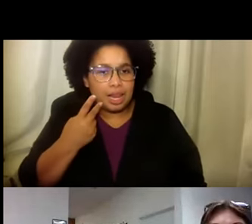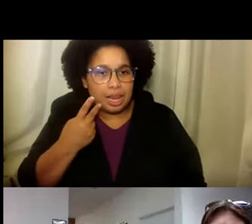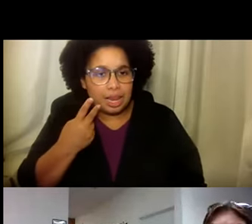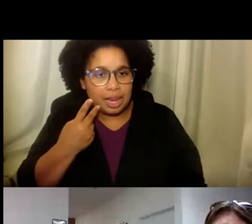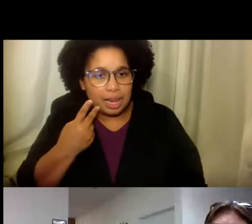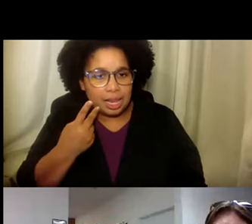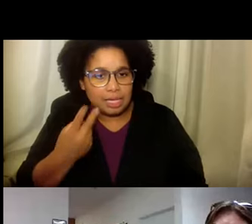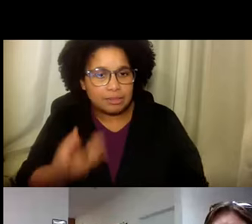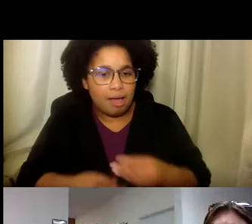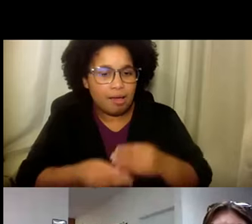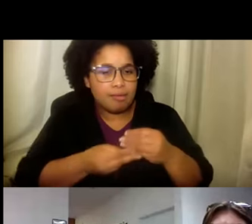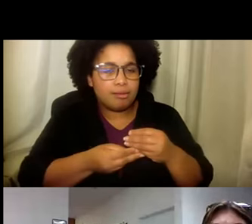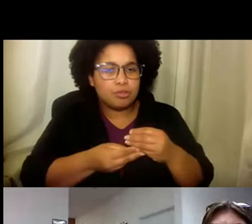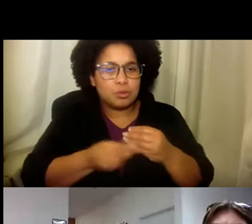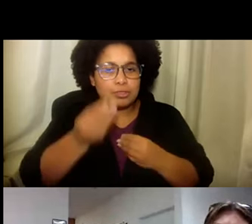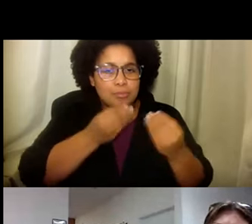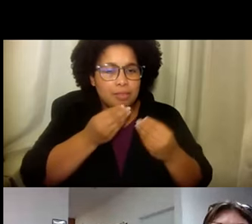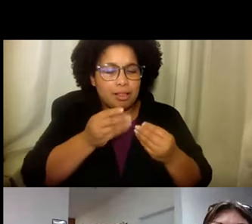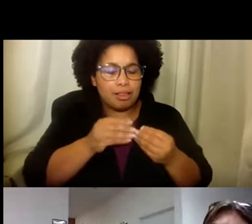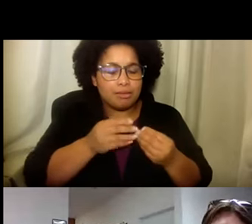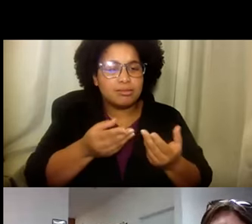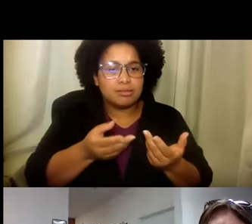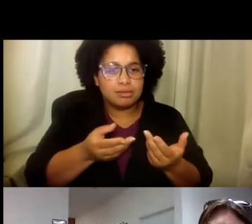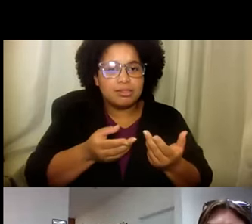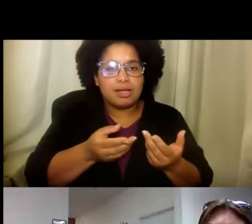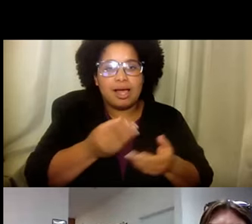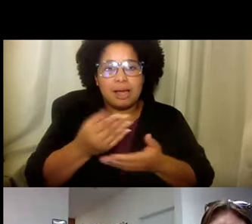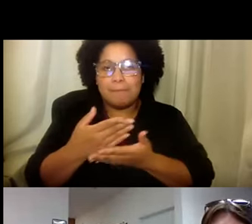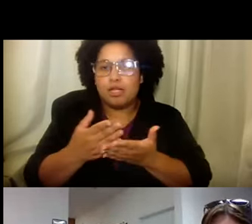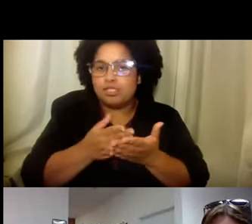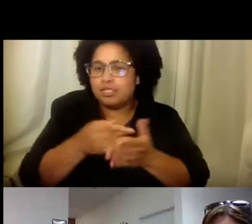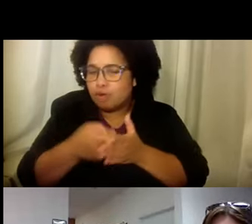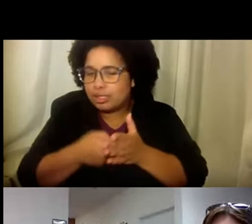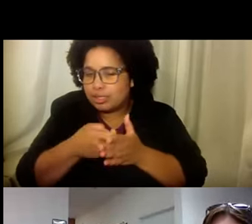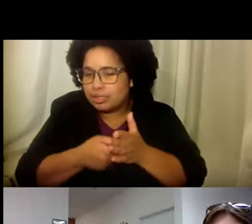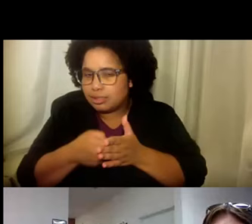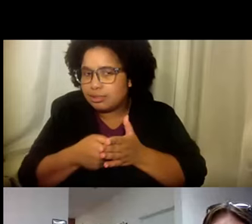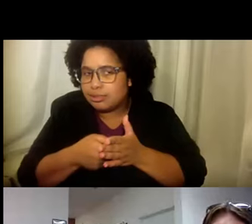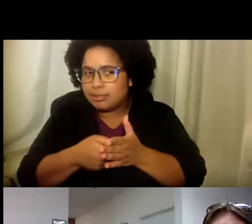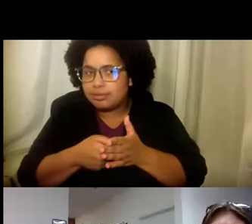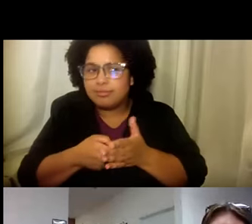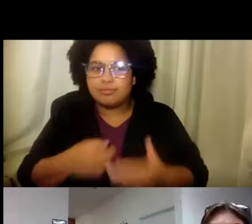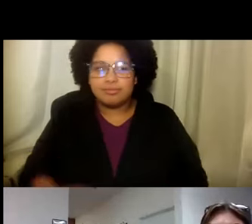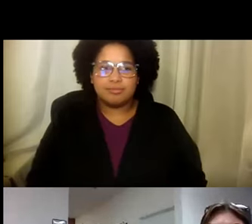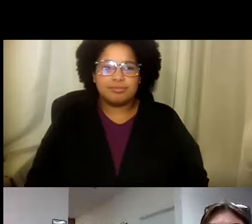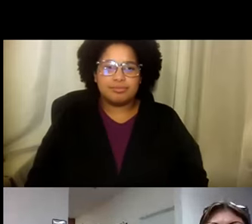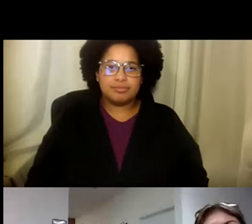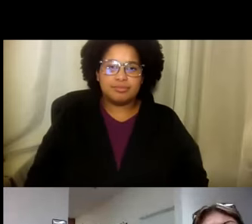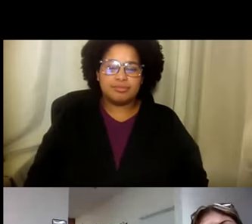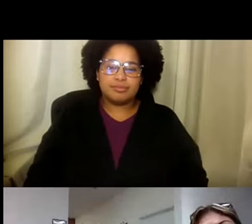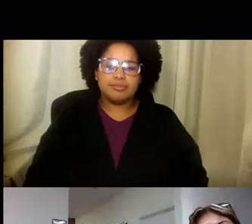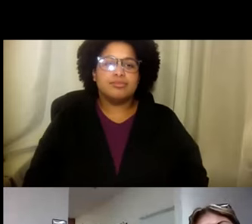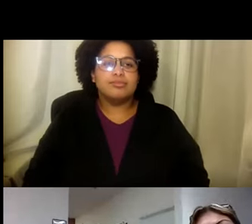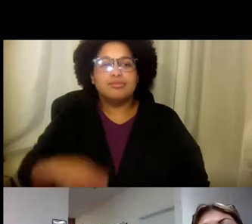proteína. Vegetable. Vegetales. Ah. Y también. Claro. Le ayudamos a comprar. El precio. ¿Verdad? Para